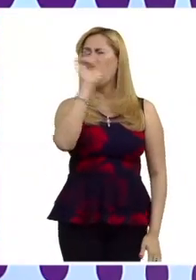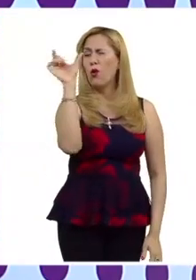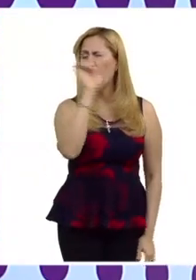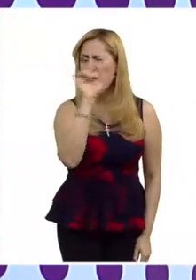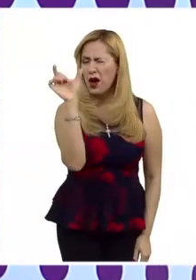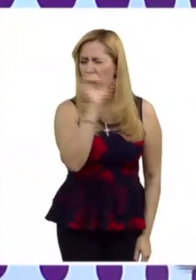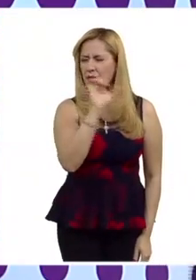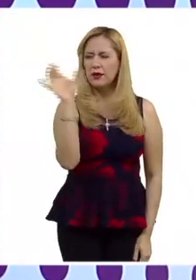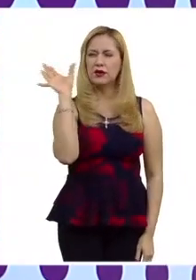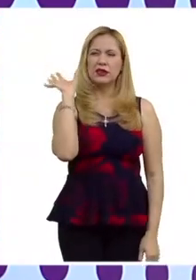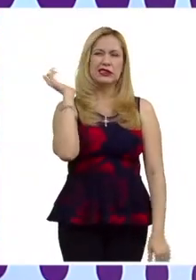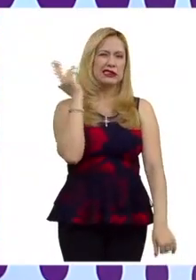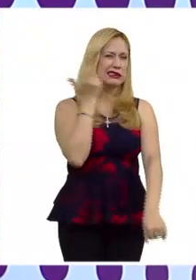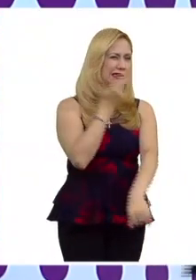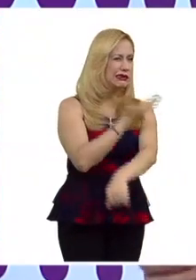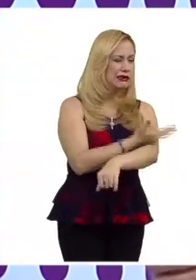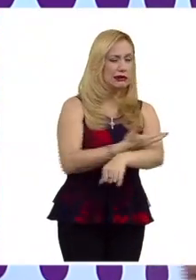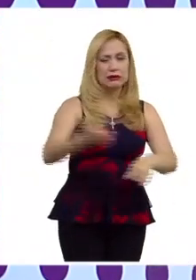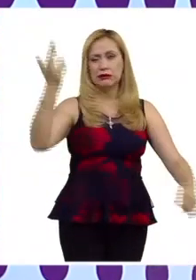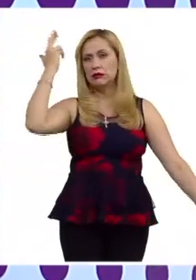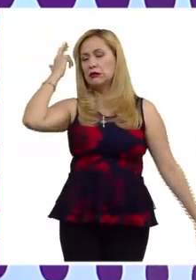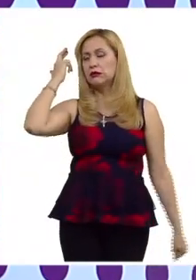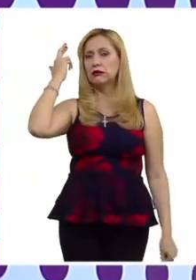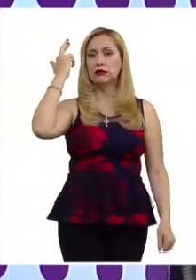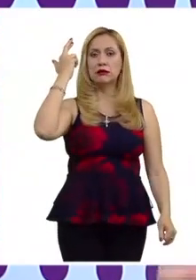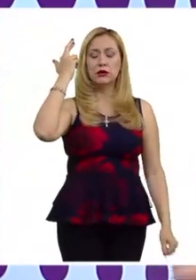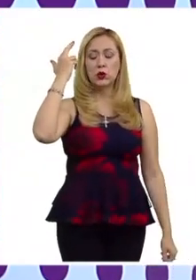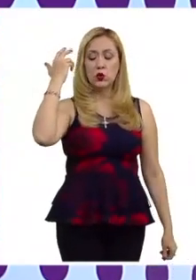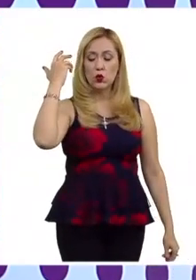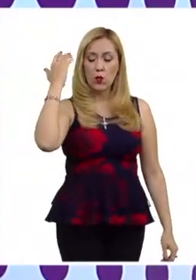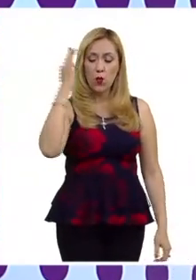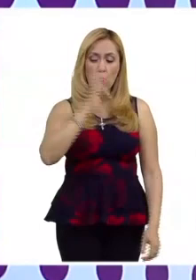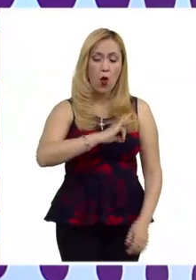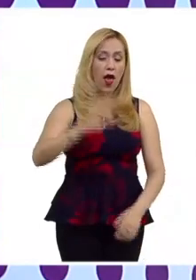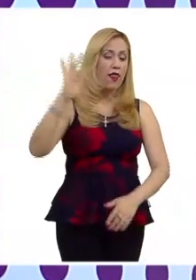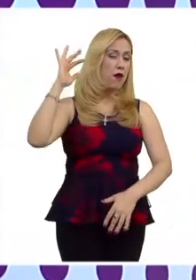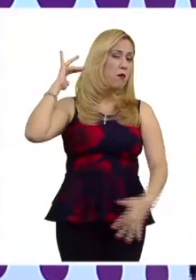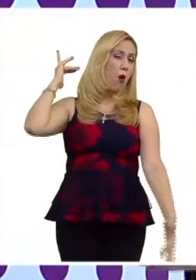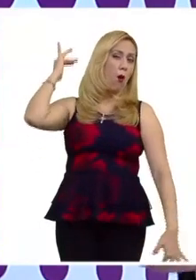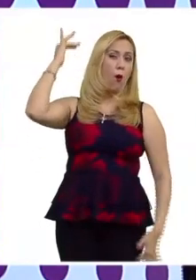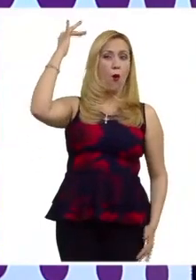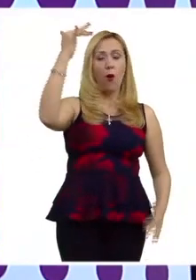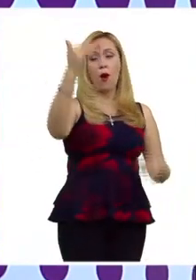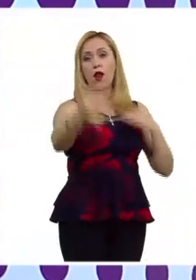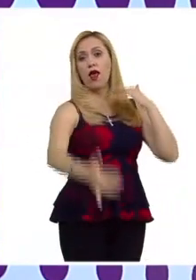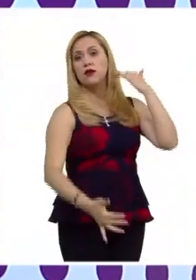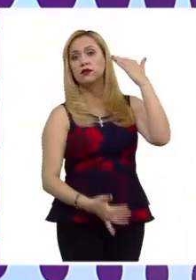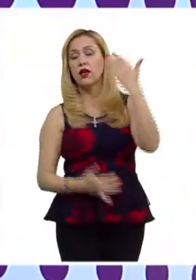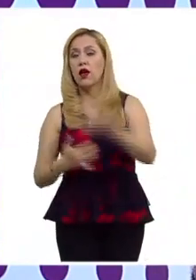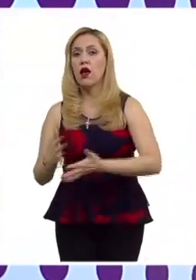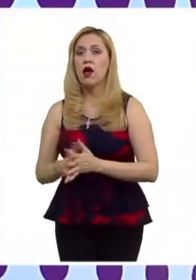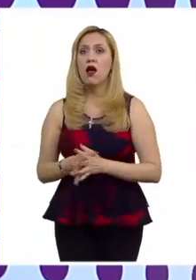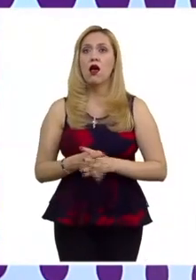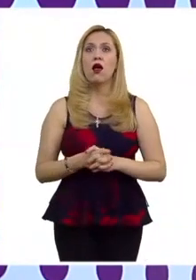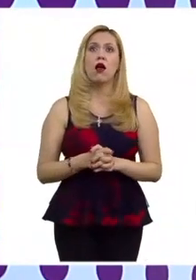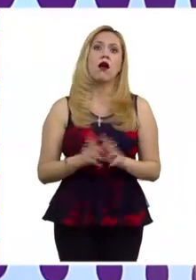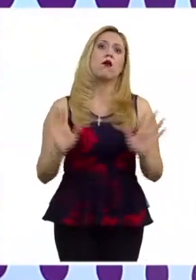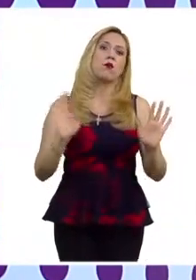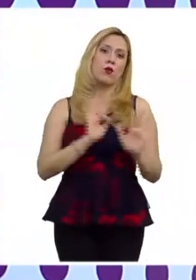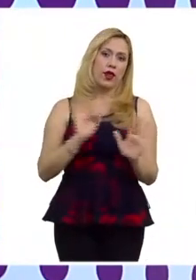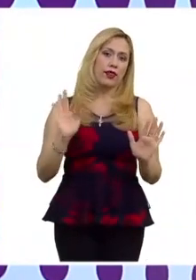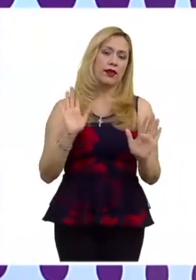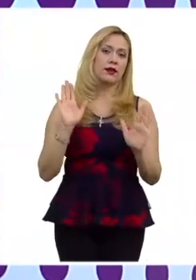esté en el límite de generar, digamos, violencia o el tema de la finalidad, se pueda